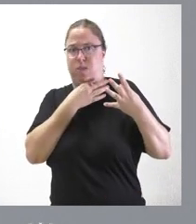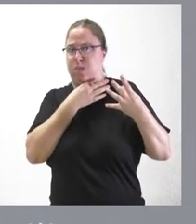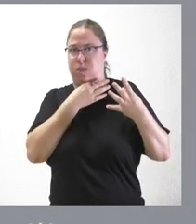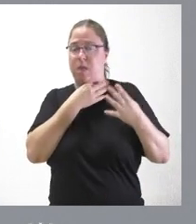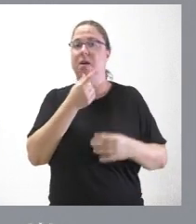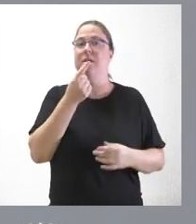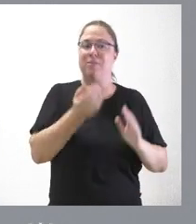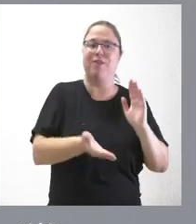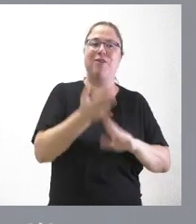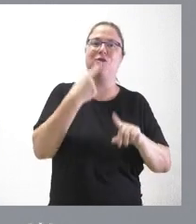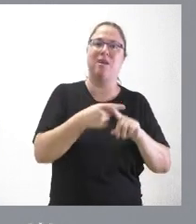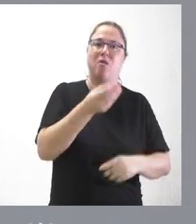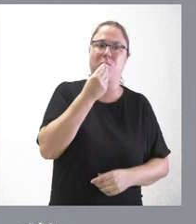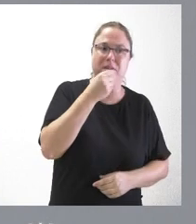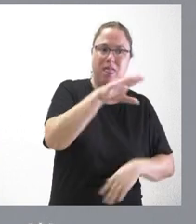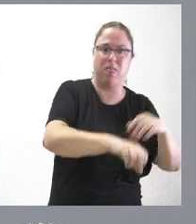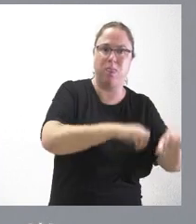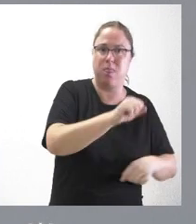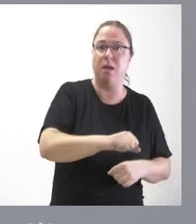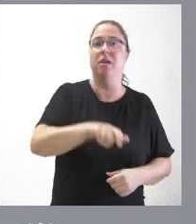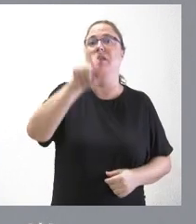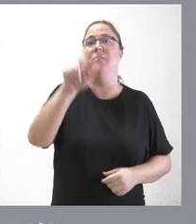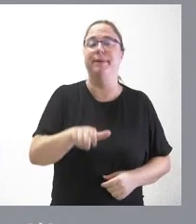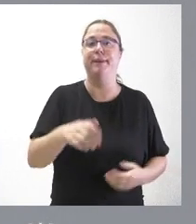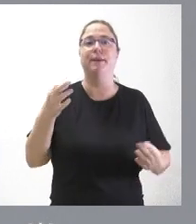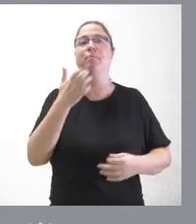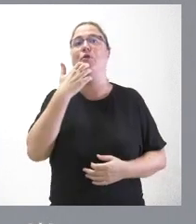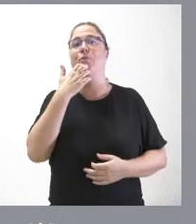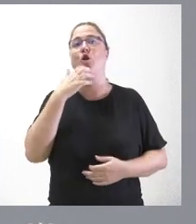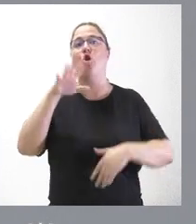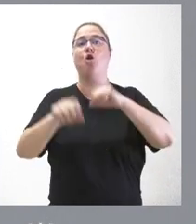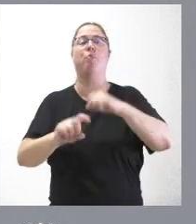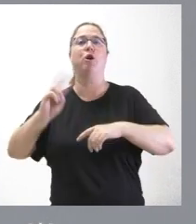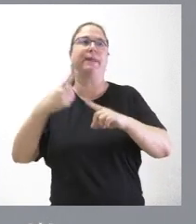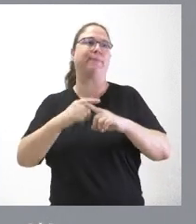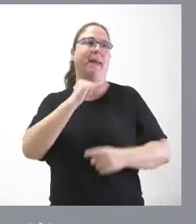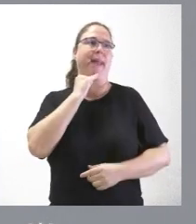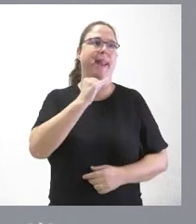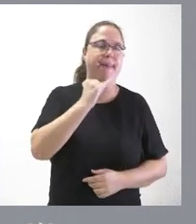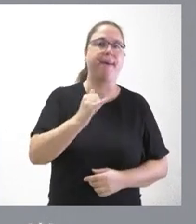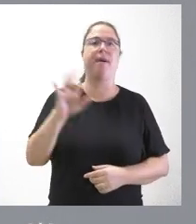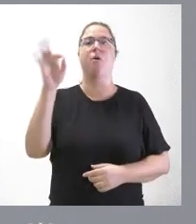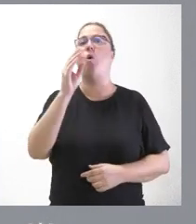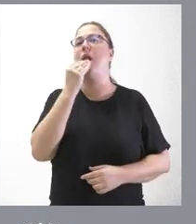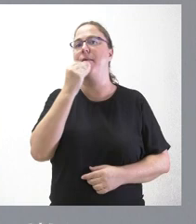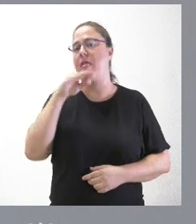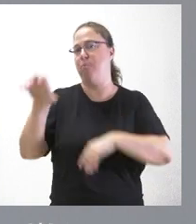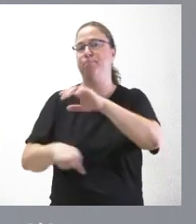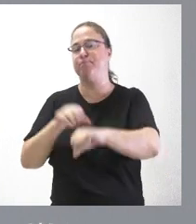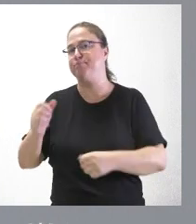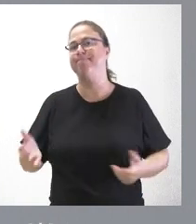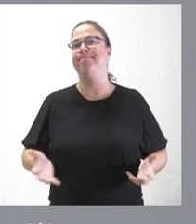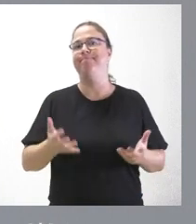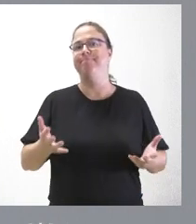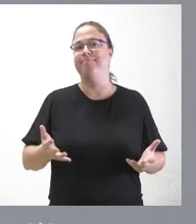tienen en la cesta de la compra de las personas con más recursos, que no pueden evitar, lógicamente, el gasto en energía o el gasto en alimentación, pues